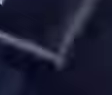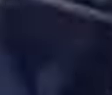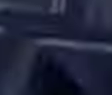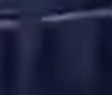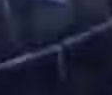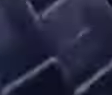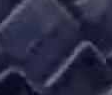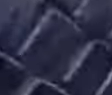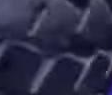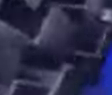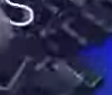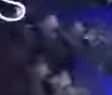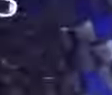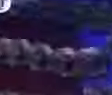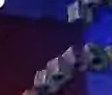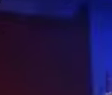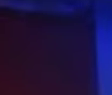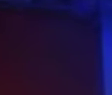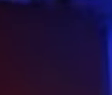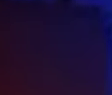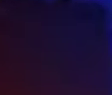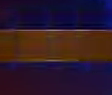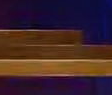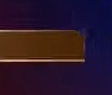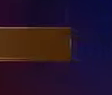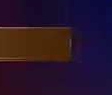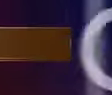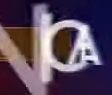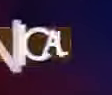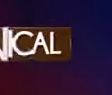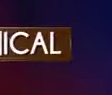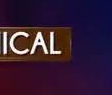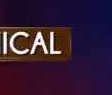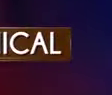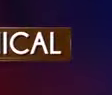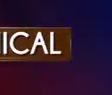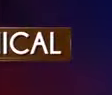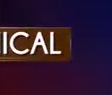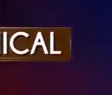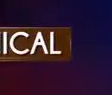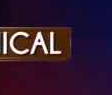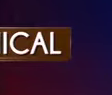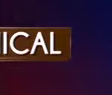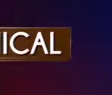Regresamos con TVL Noticias Dominical, luego de la siguiente pausa promocional.